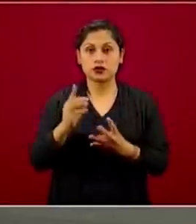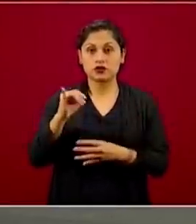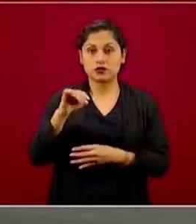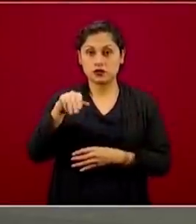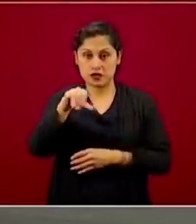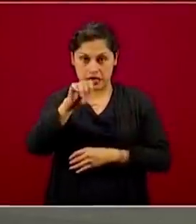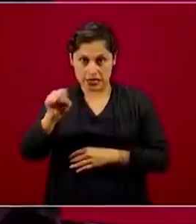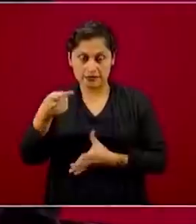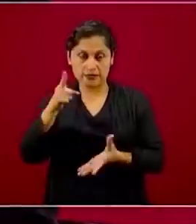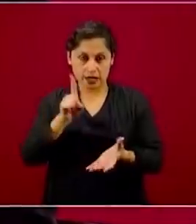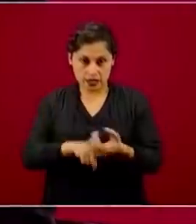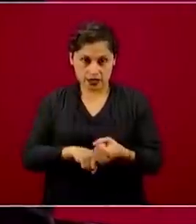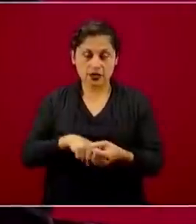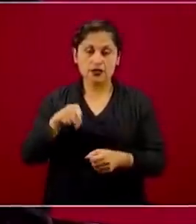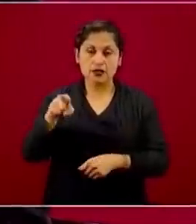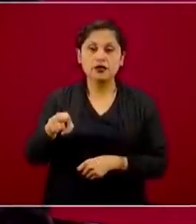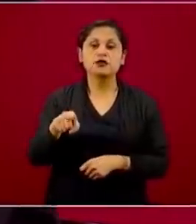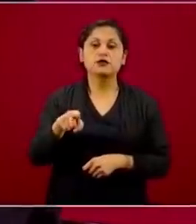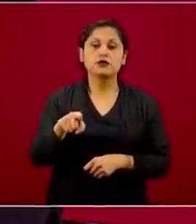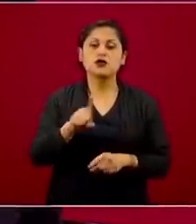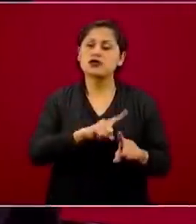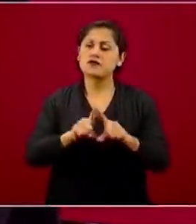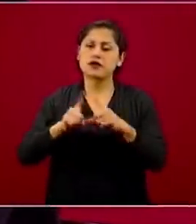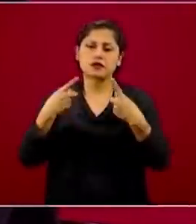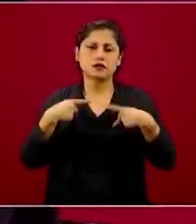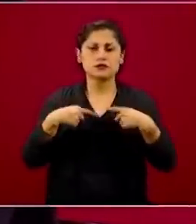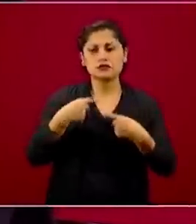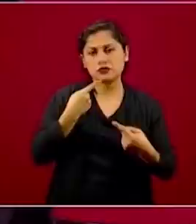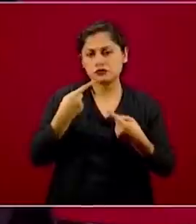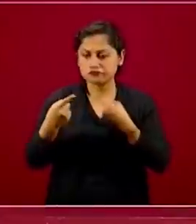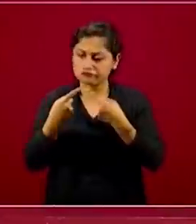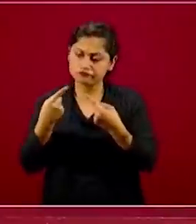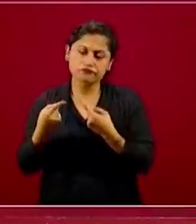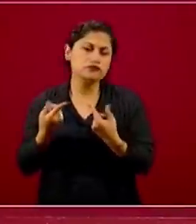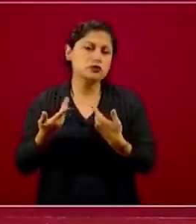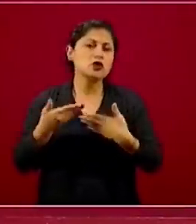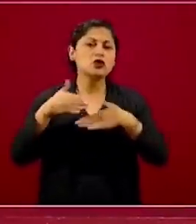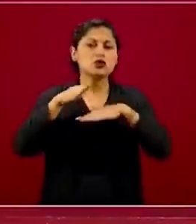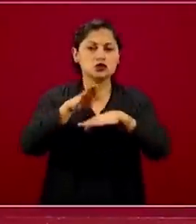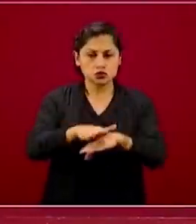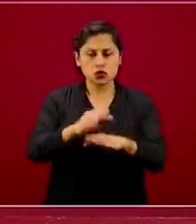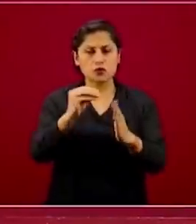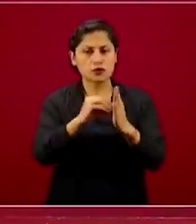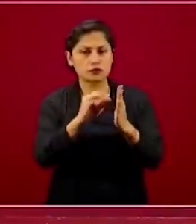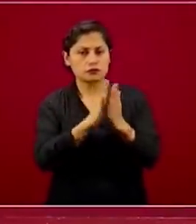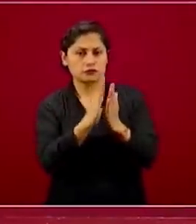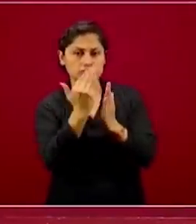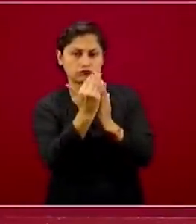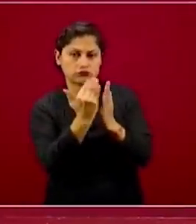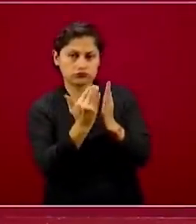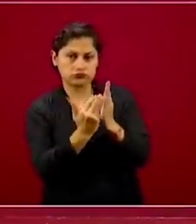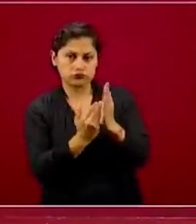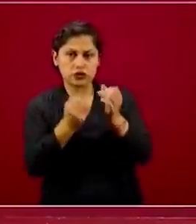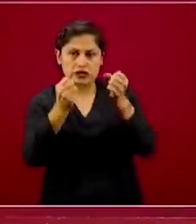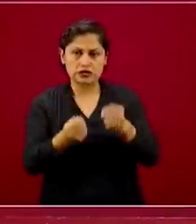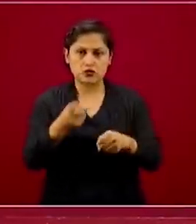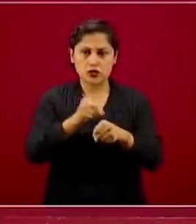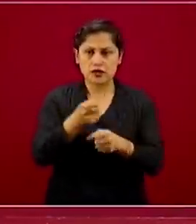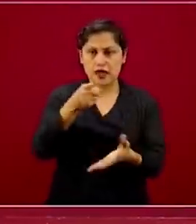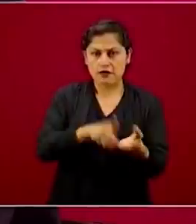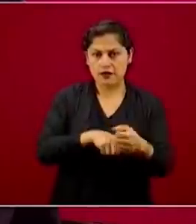Social, donde seguimos afinando detalles de la implantación del lineamiento de seguridad sanitaria en el trabajo.